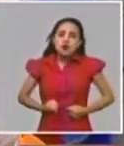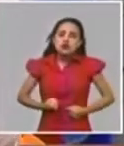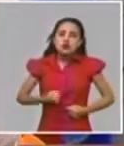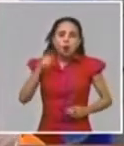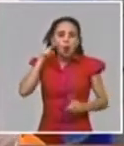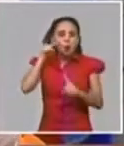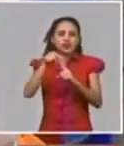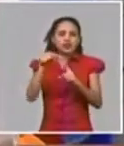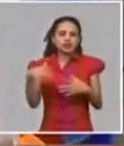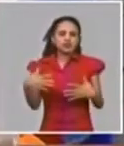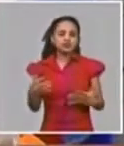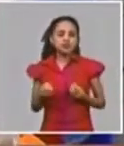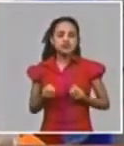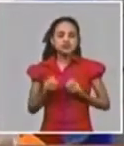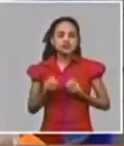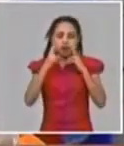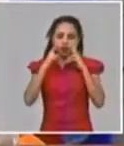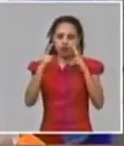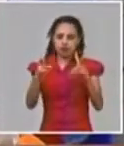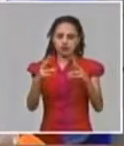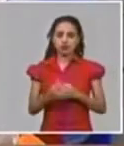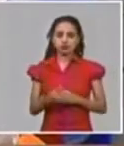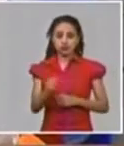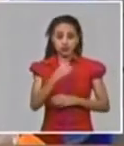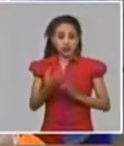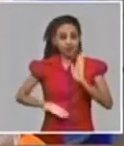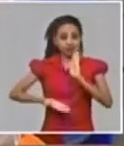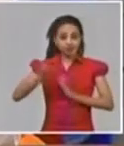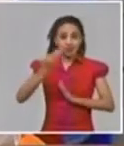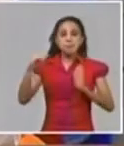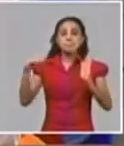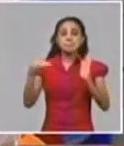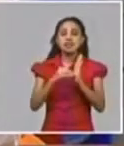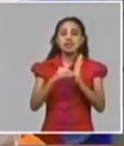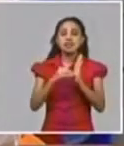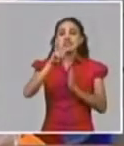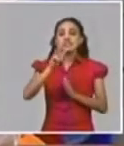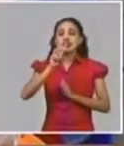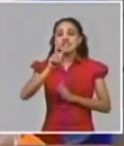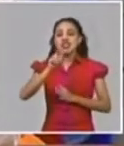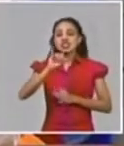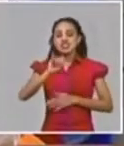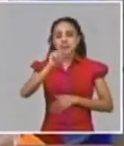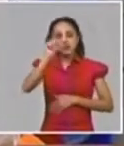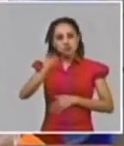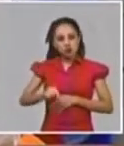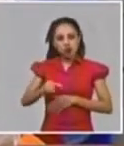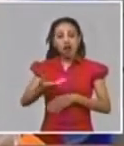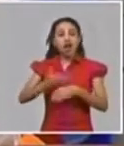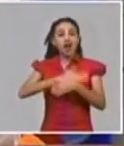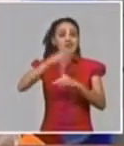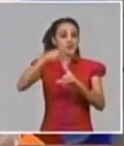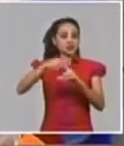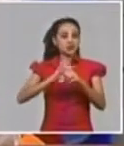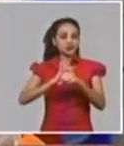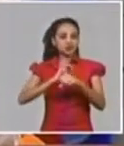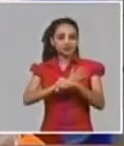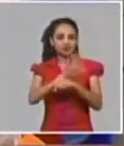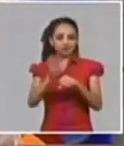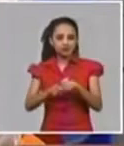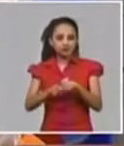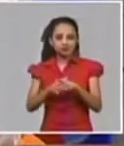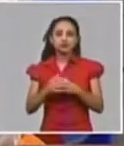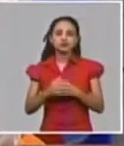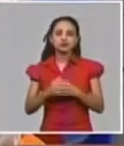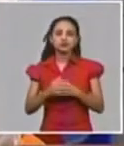la vida ya se han recuperado y dado de alta 1.326 pacientes confirmados y dos evacuados eso